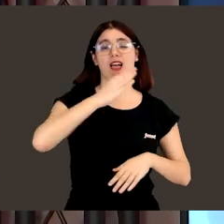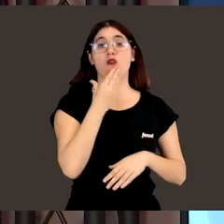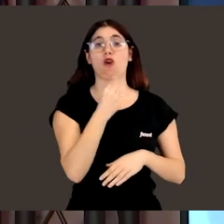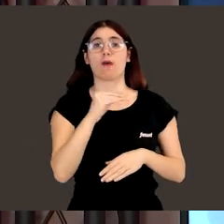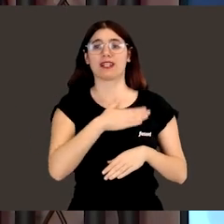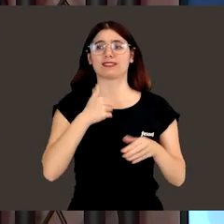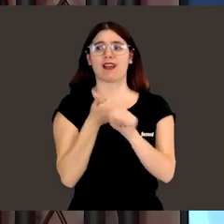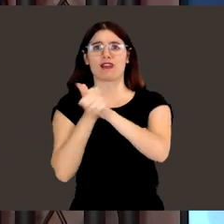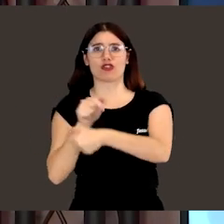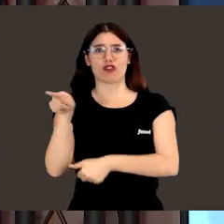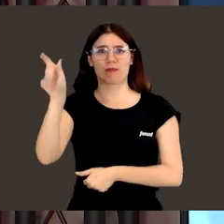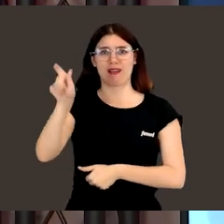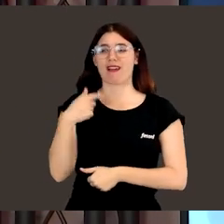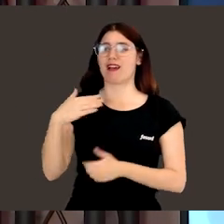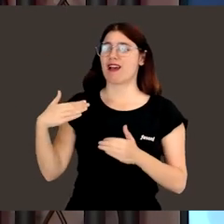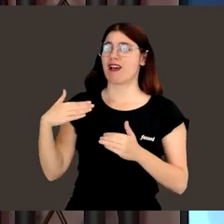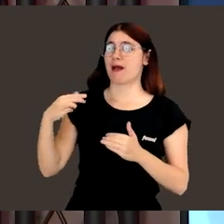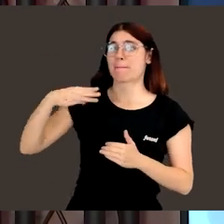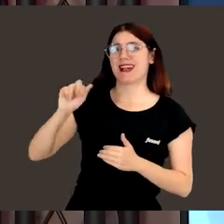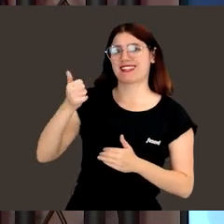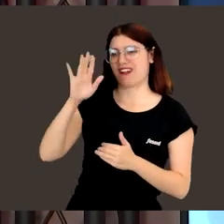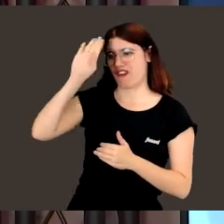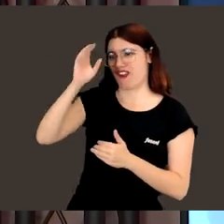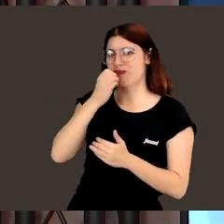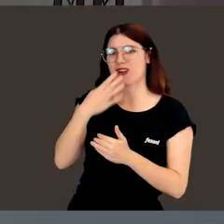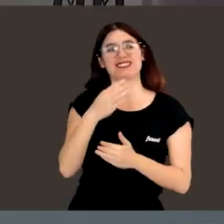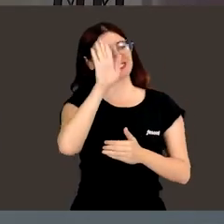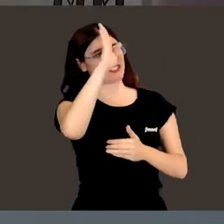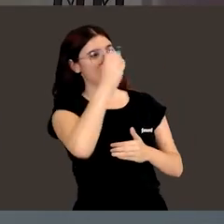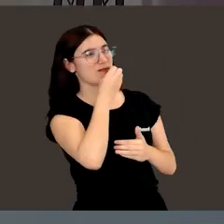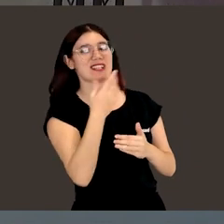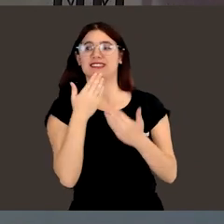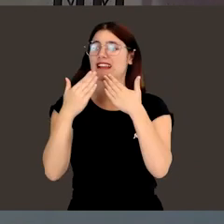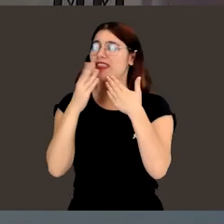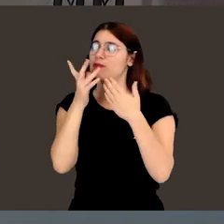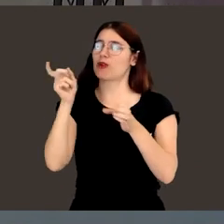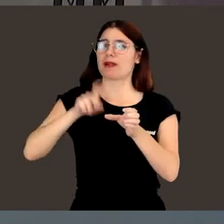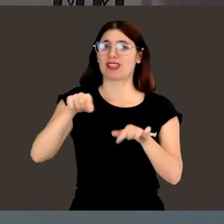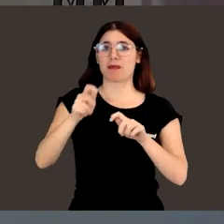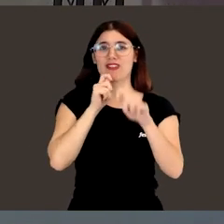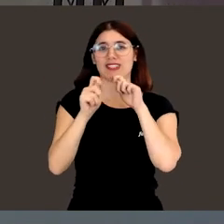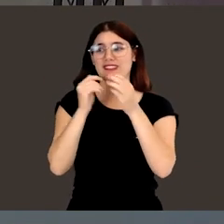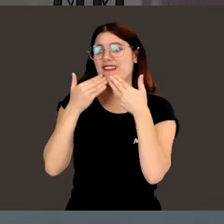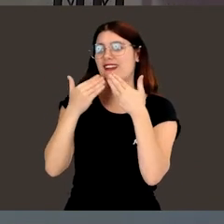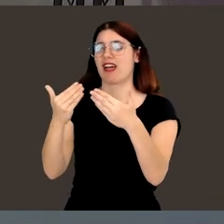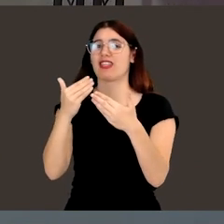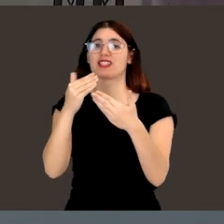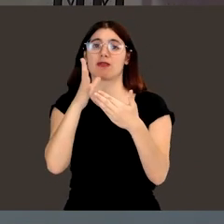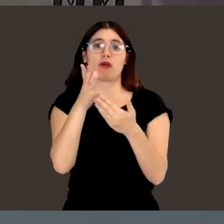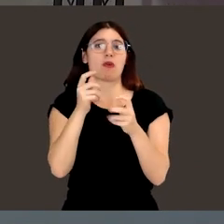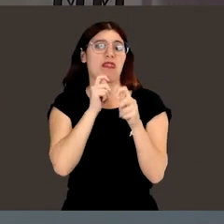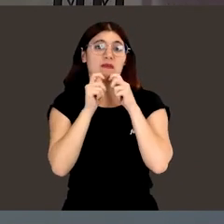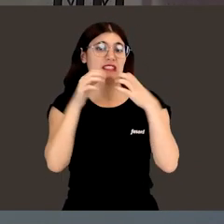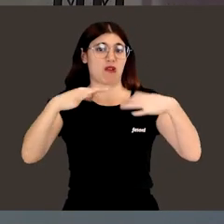que quieran seguir, por qué no, sus pasos. María, muy buenas. Hola, muy buenas Luis. Y mil gracias por tu participación en esta entrevista